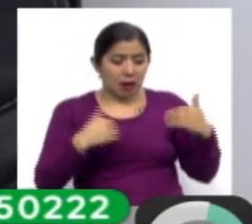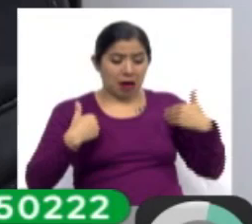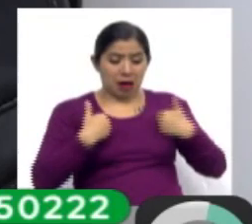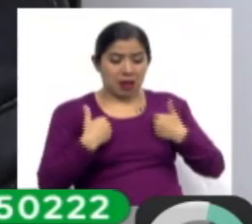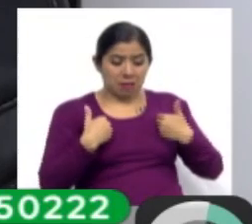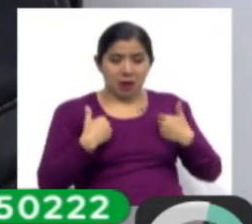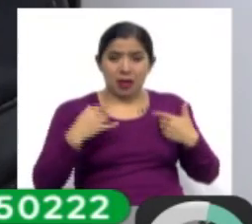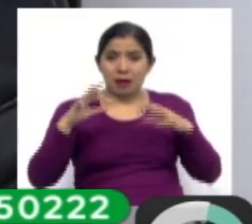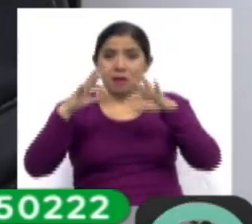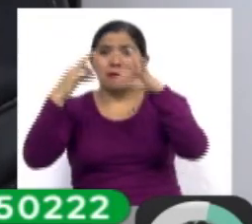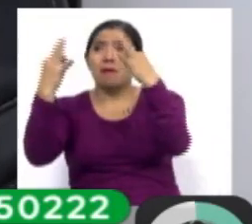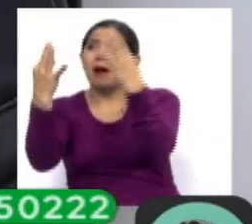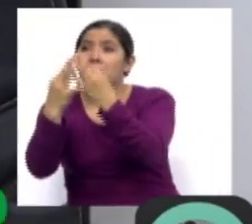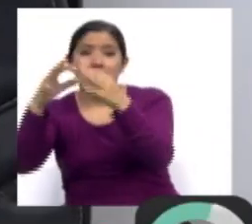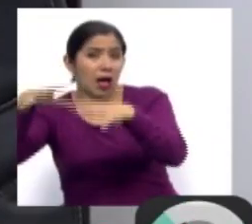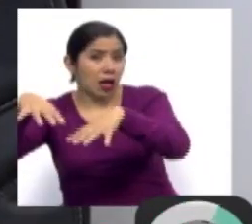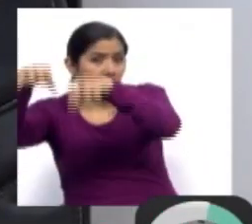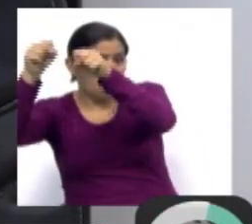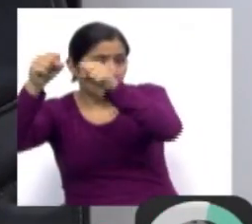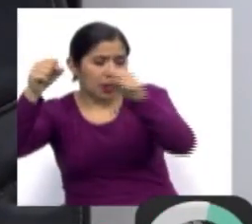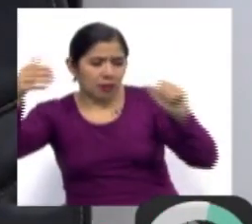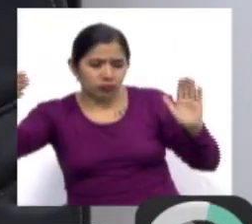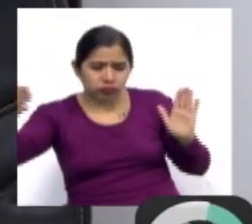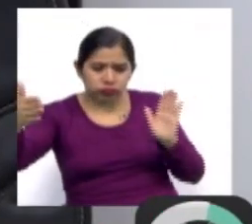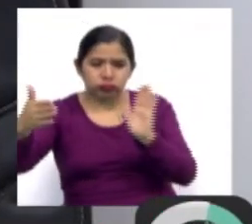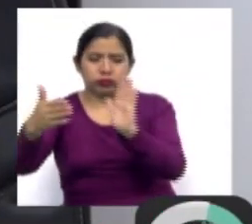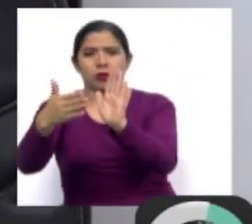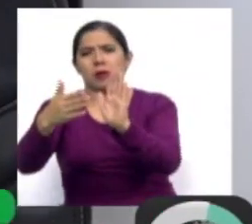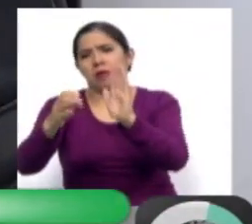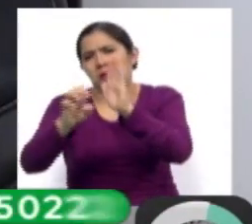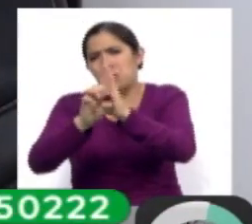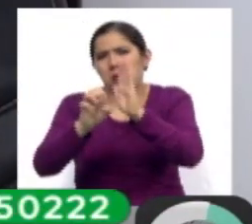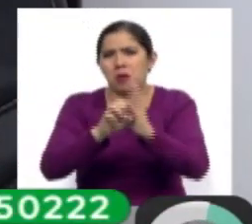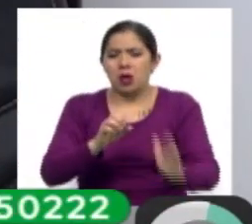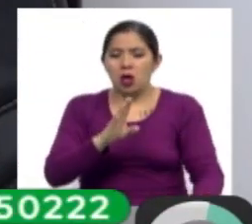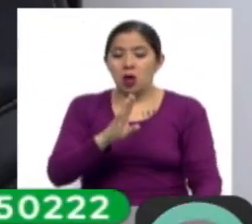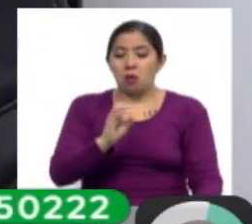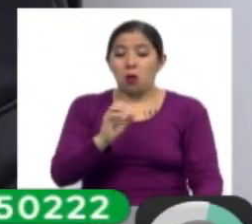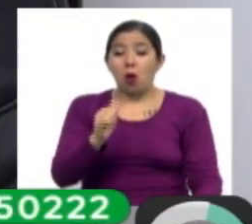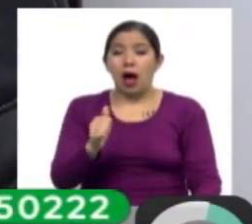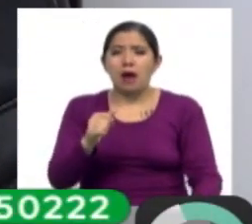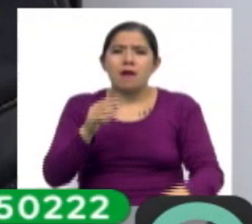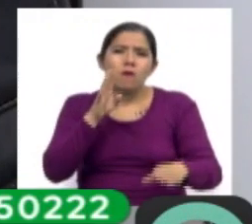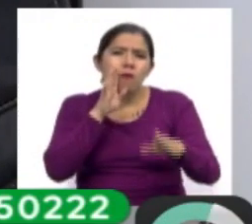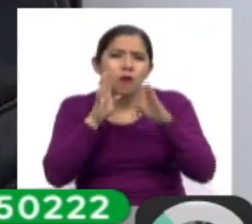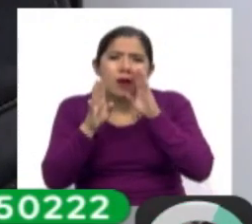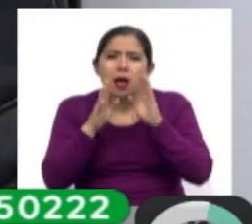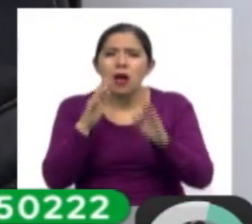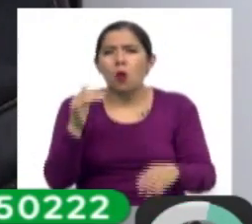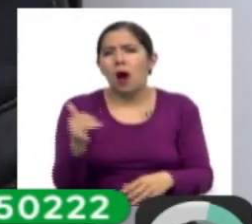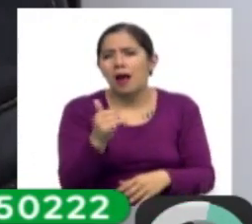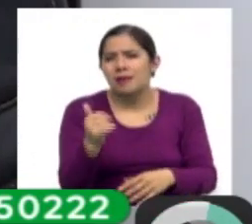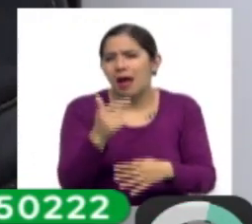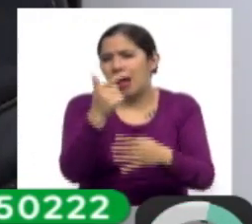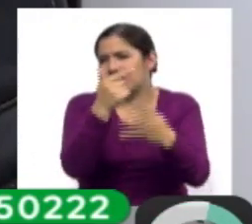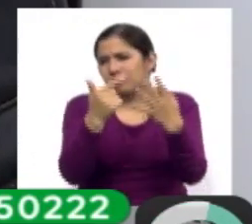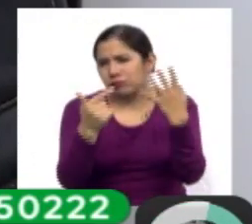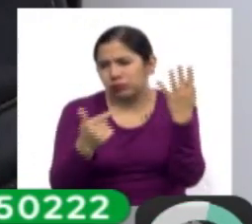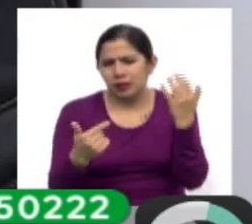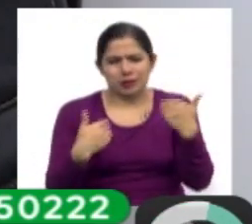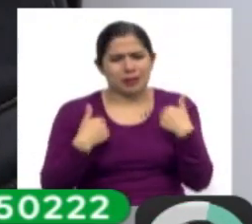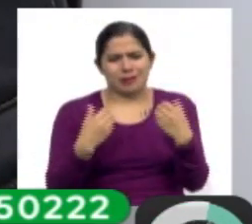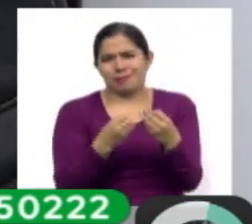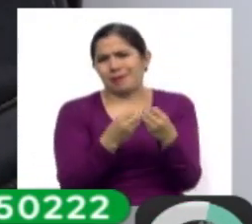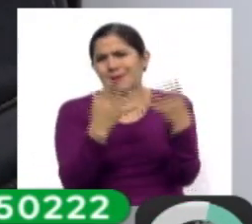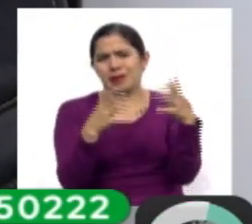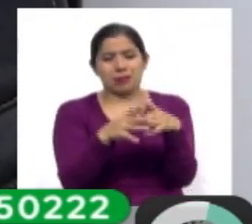Consiste en que BOA, a través de sus redes sociales, que son bastante amplias, además son segmentadas